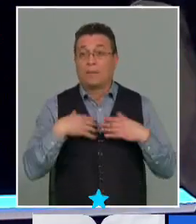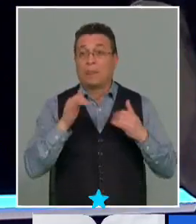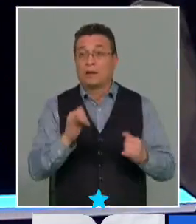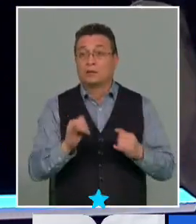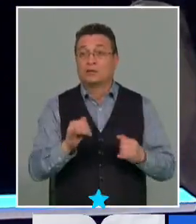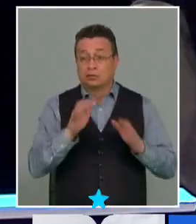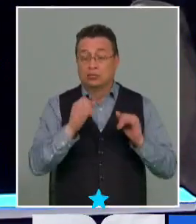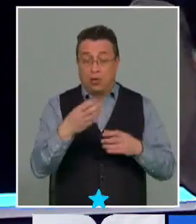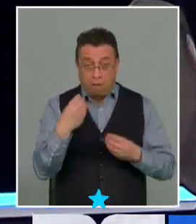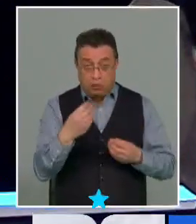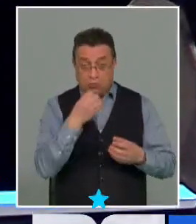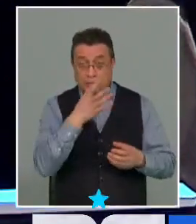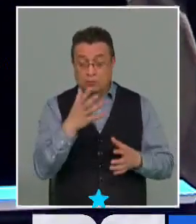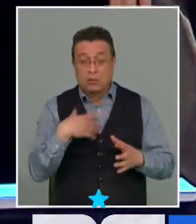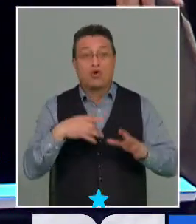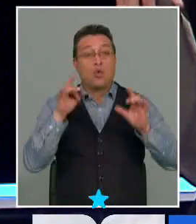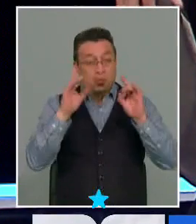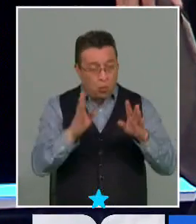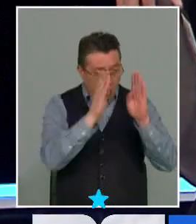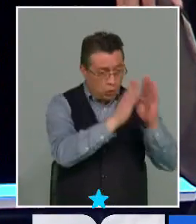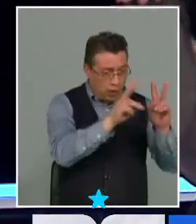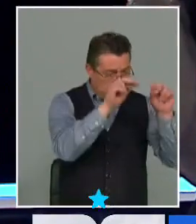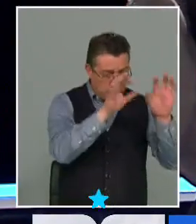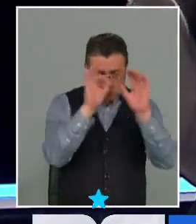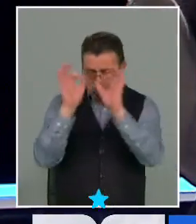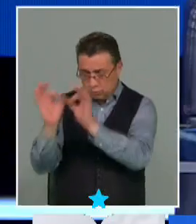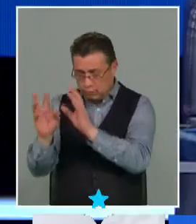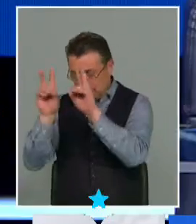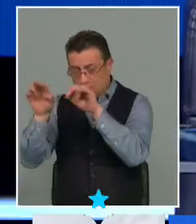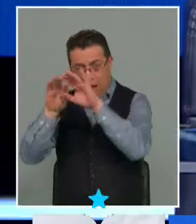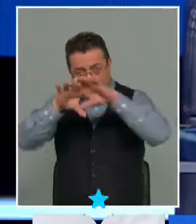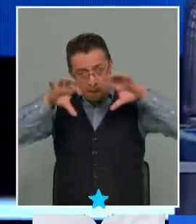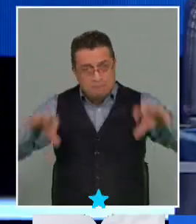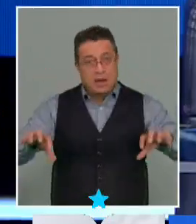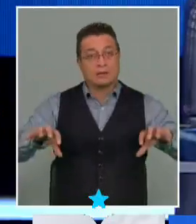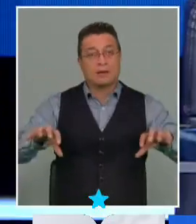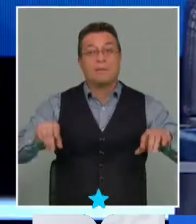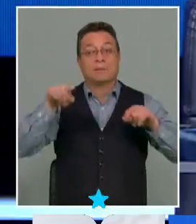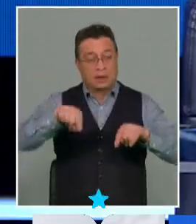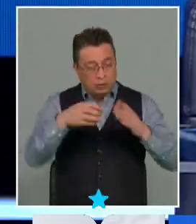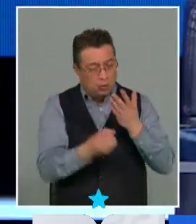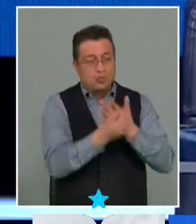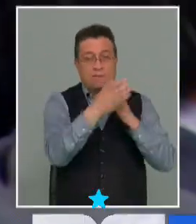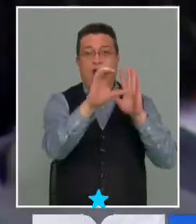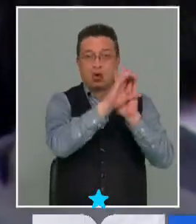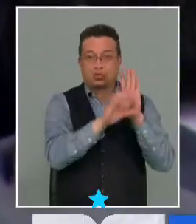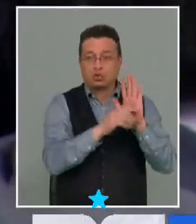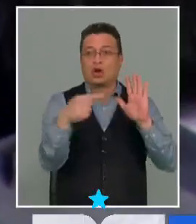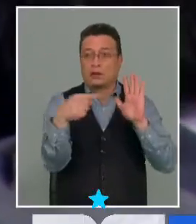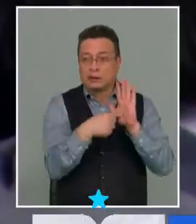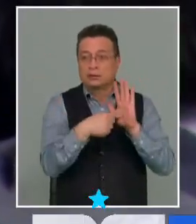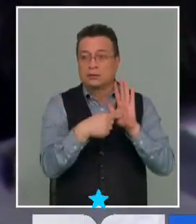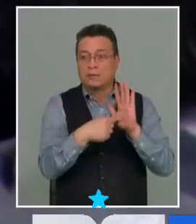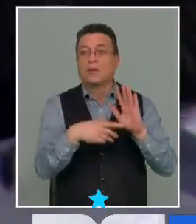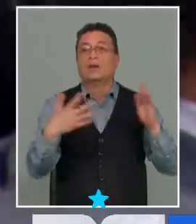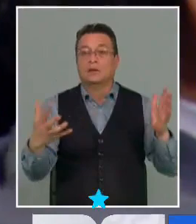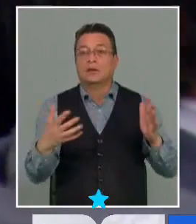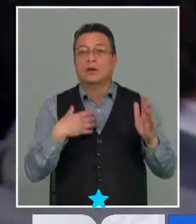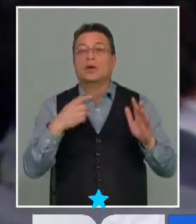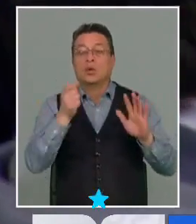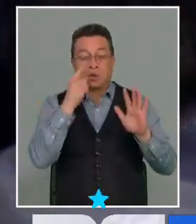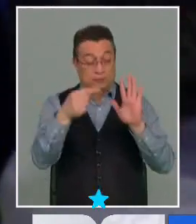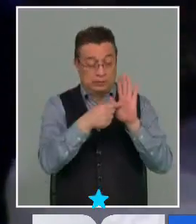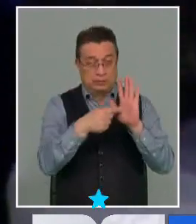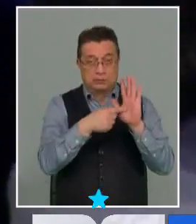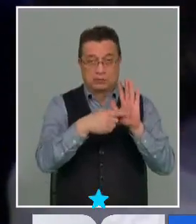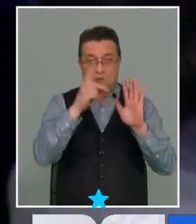Adolfo las manzanas son manzanas los piñones son piñones y esto es la nueva constitución a ver, siguiendo eso ¿cuáles son las manzanas y cuáles son los piñones Adolfo?